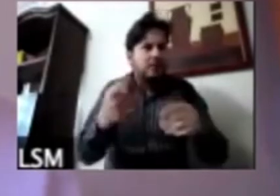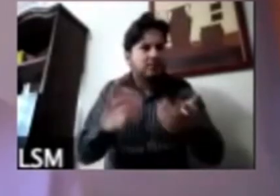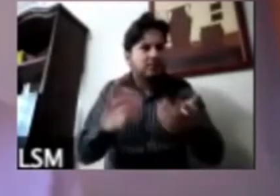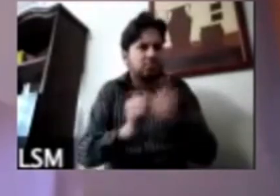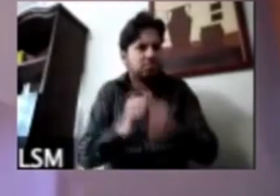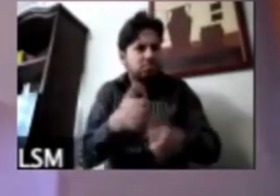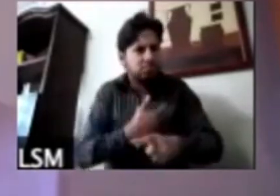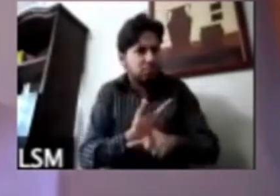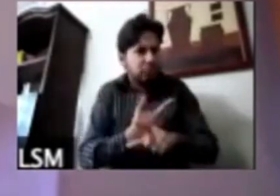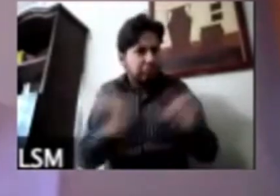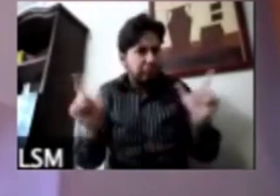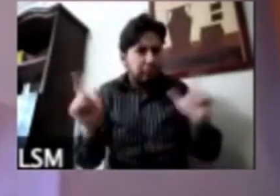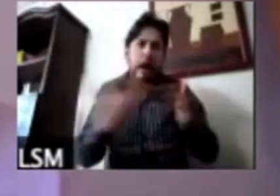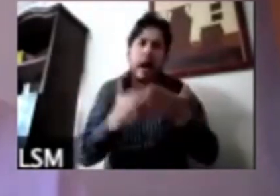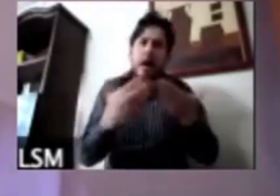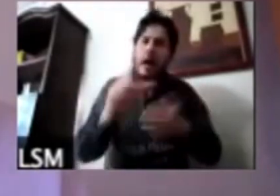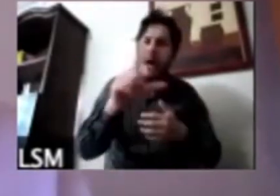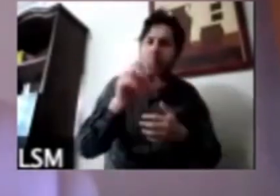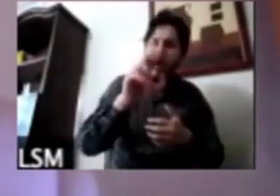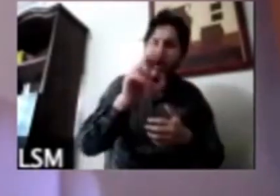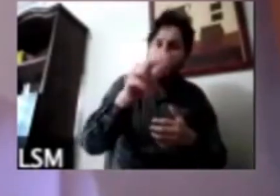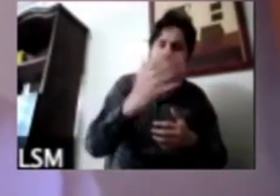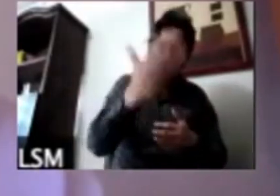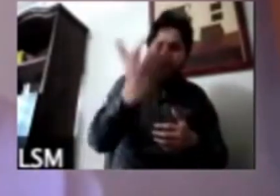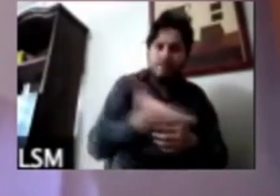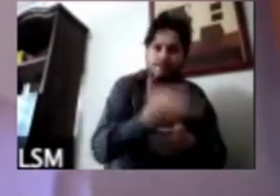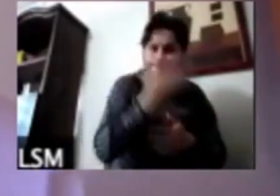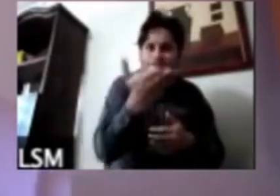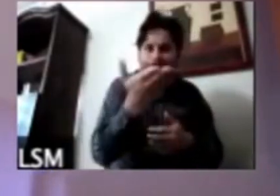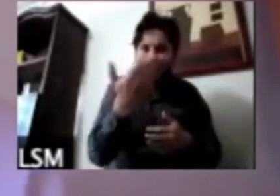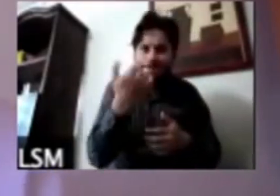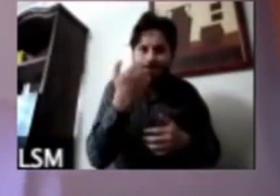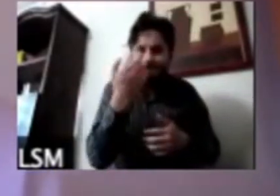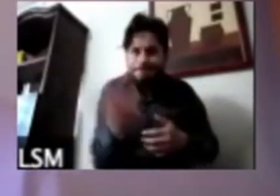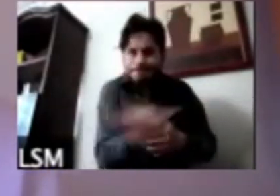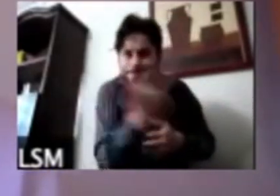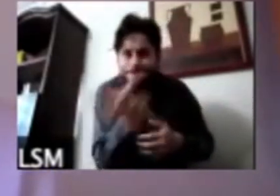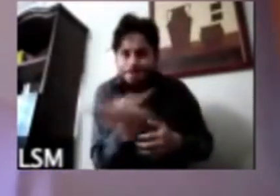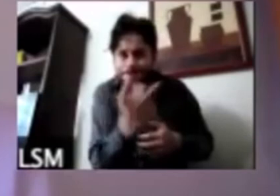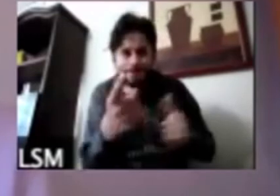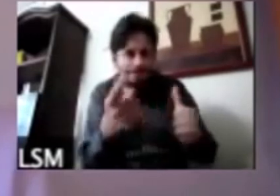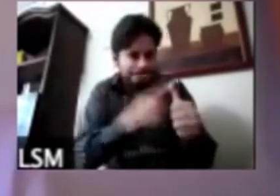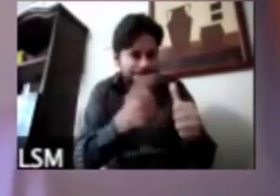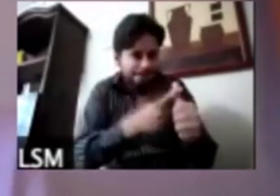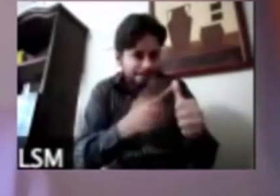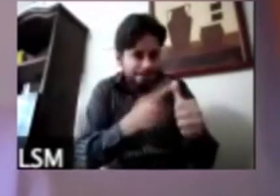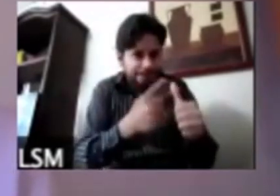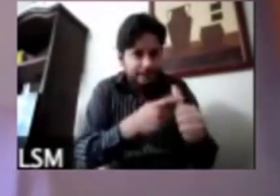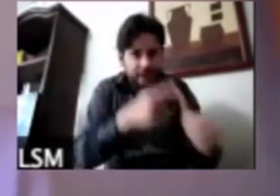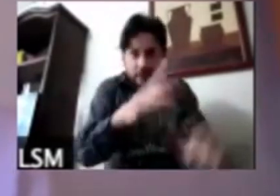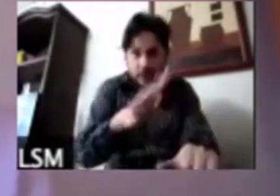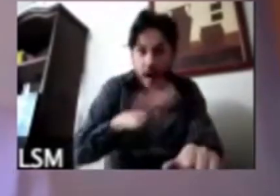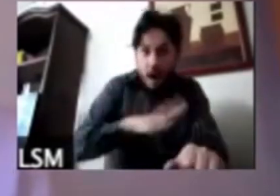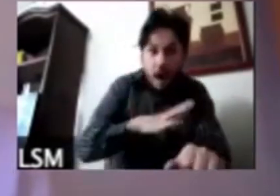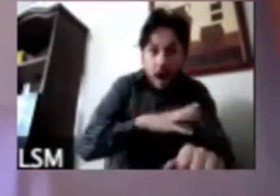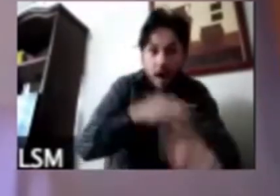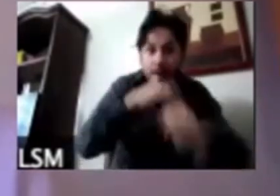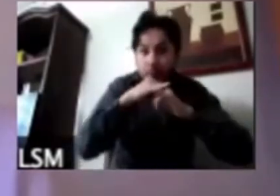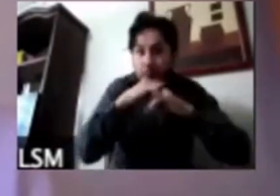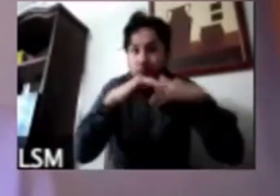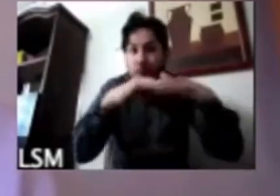Lorena quisiera preguntarte dos cosas que nos pregunte el público una si tienen una información desagregada